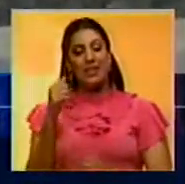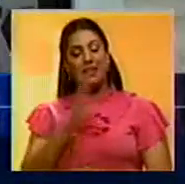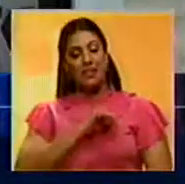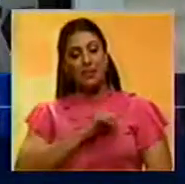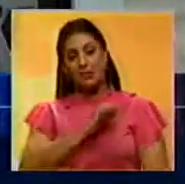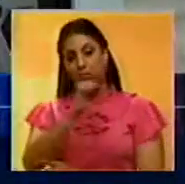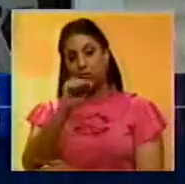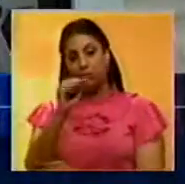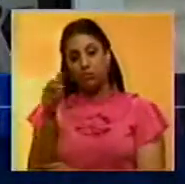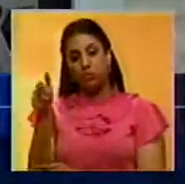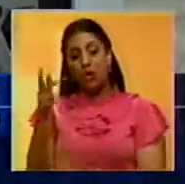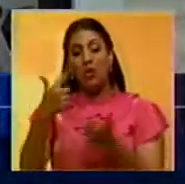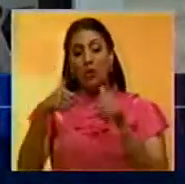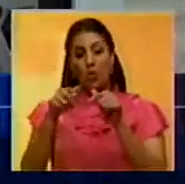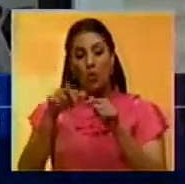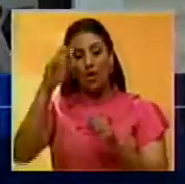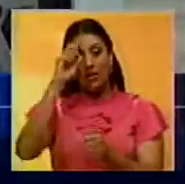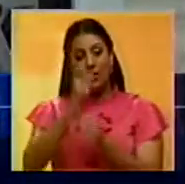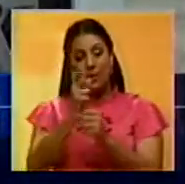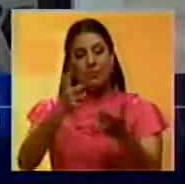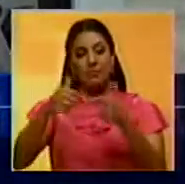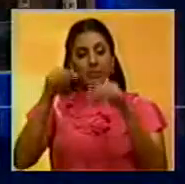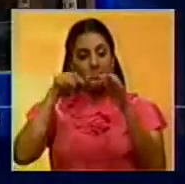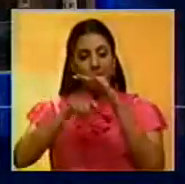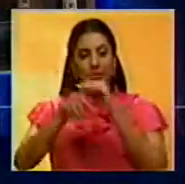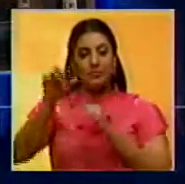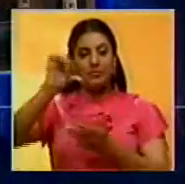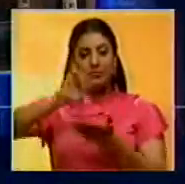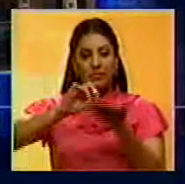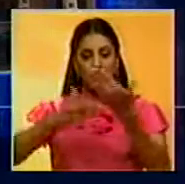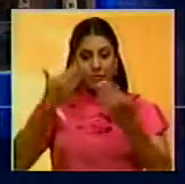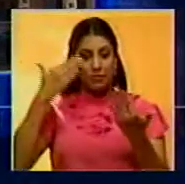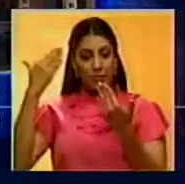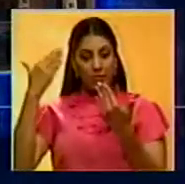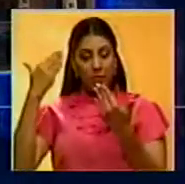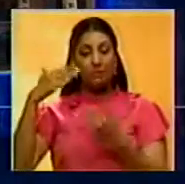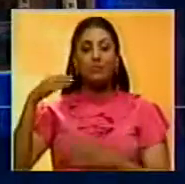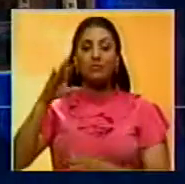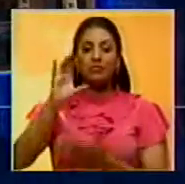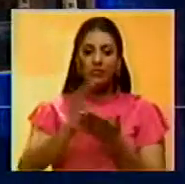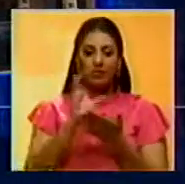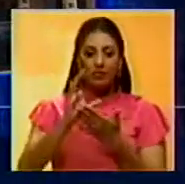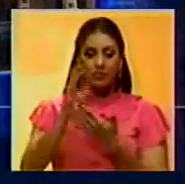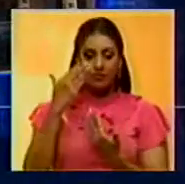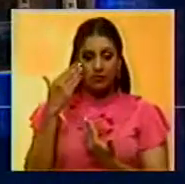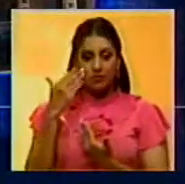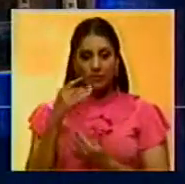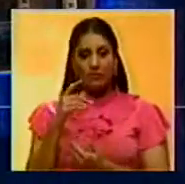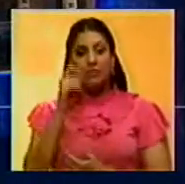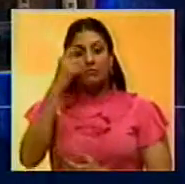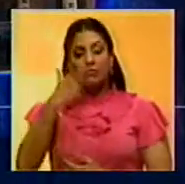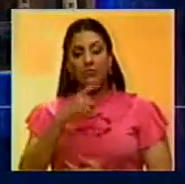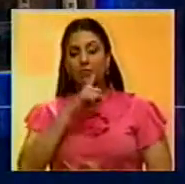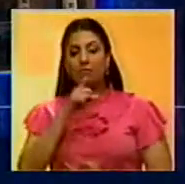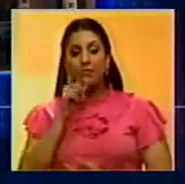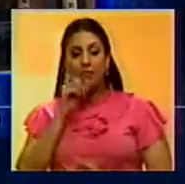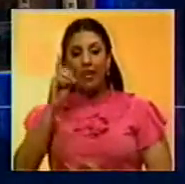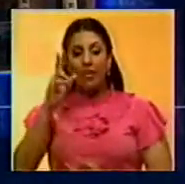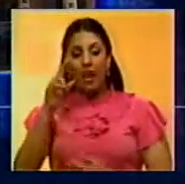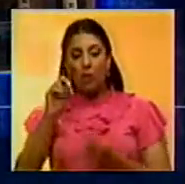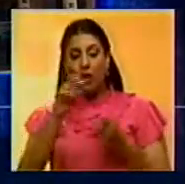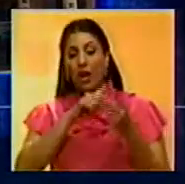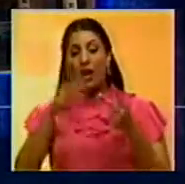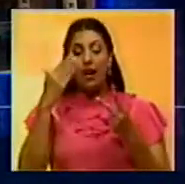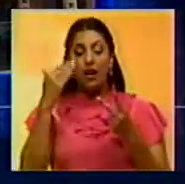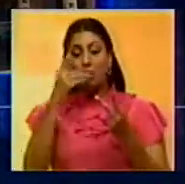CICPC durante un operativo realizado en el estacionamiento del Centro Comercial Jumbo, ubicado en la ciudad de Por la Mar. Darwin José Borjas, Carlos Luis